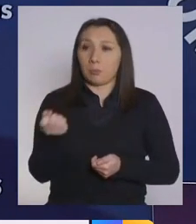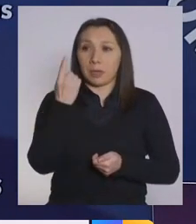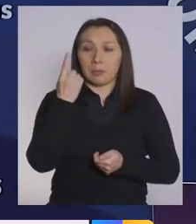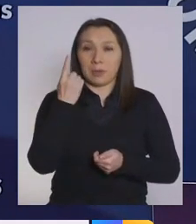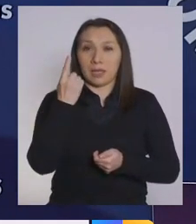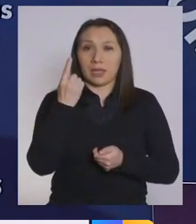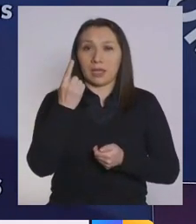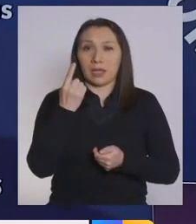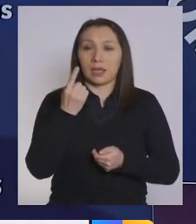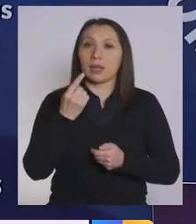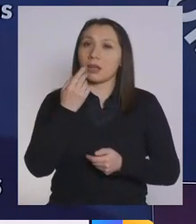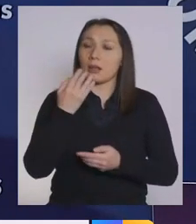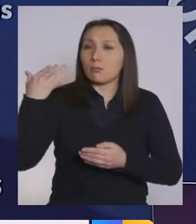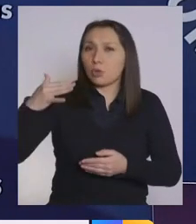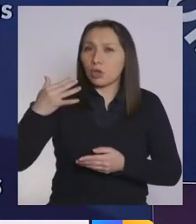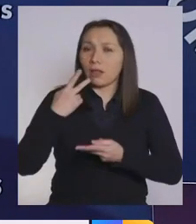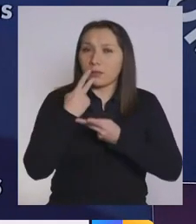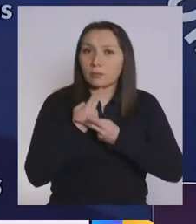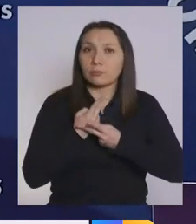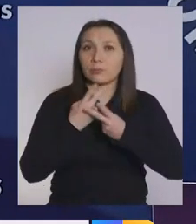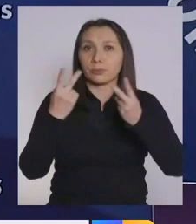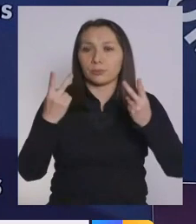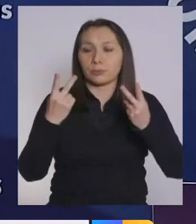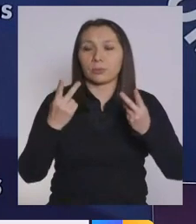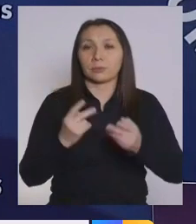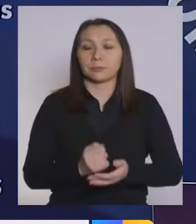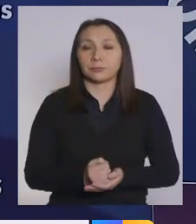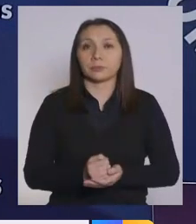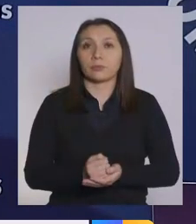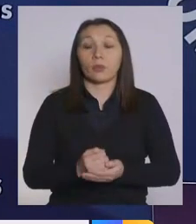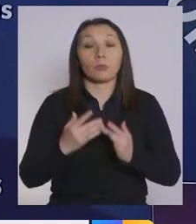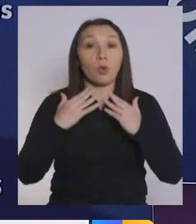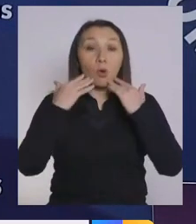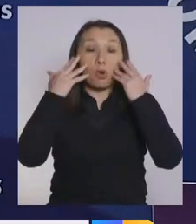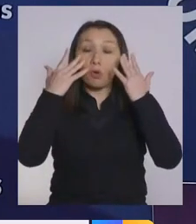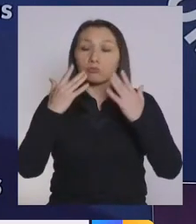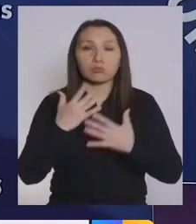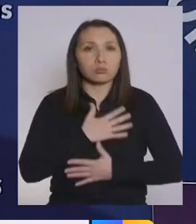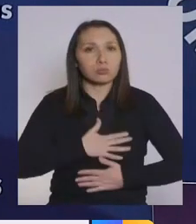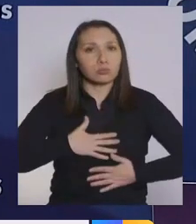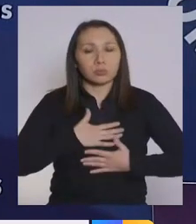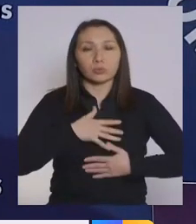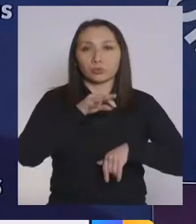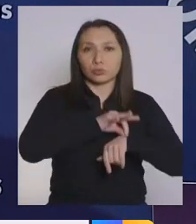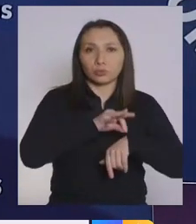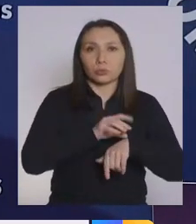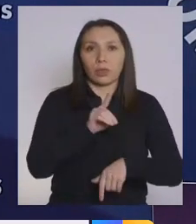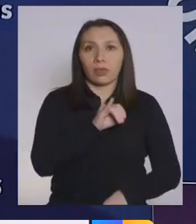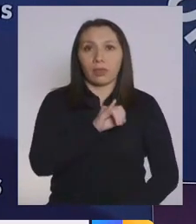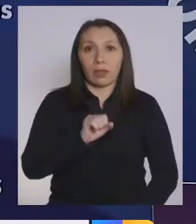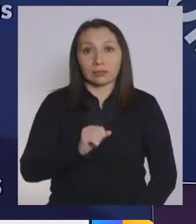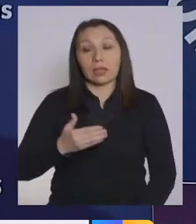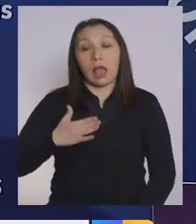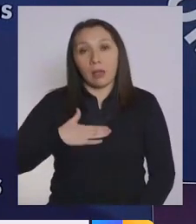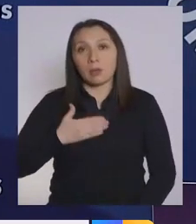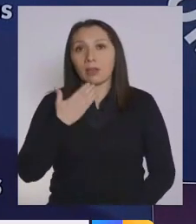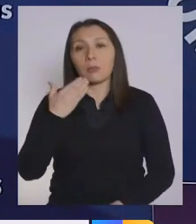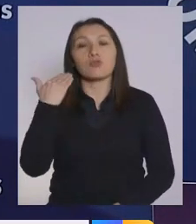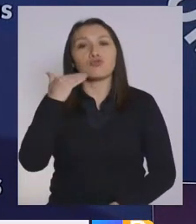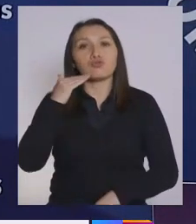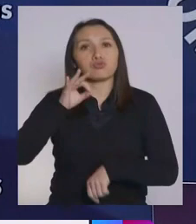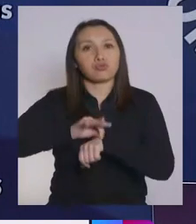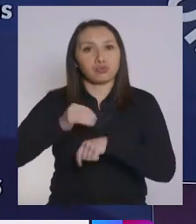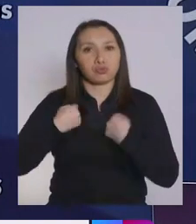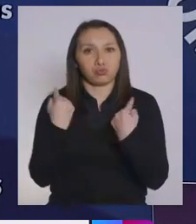importante anuncio que nos alegra mucho a la doctora Dace y a mí, porque somos pediatras,